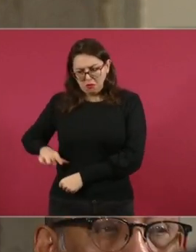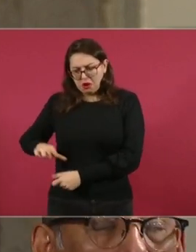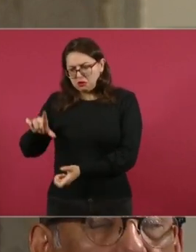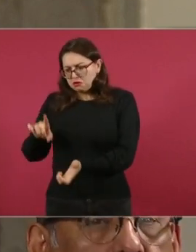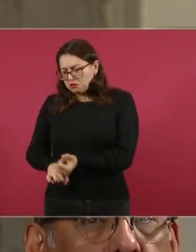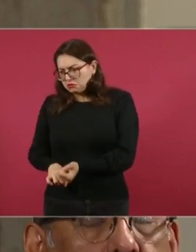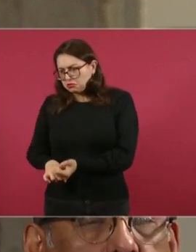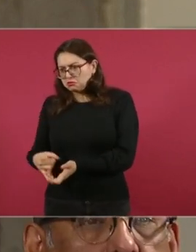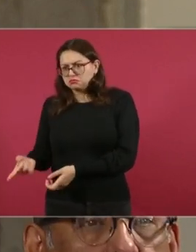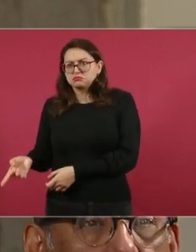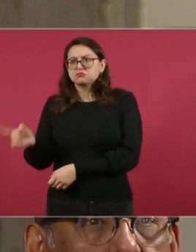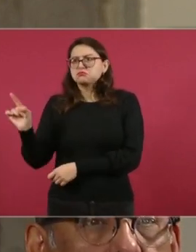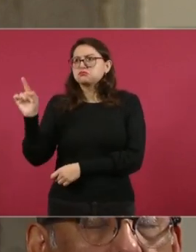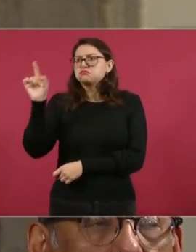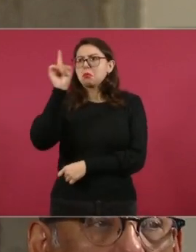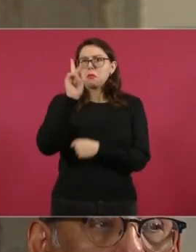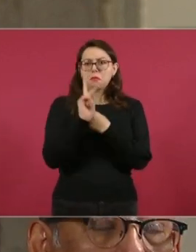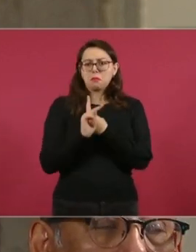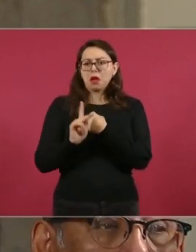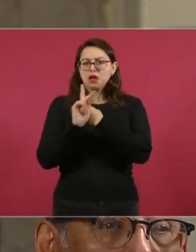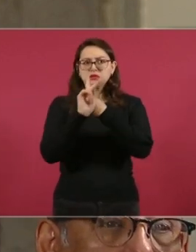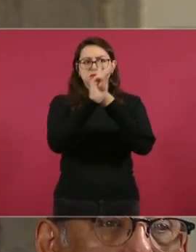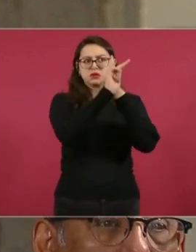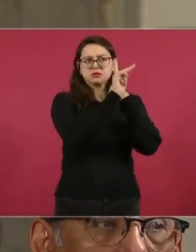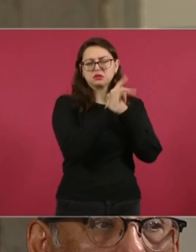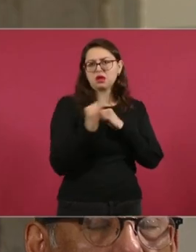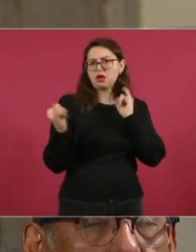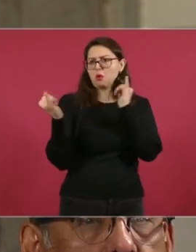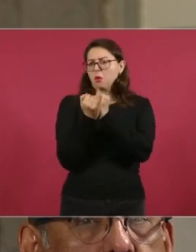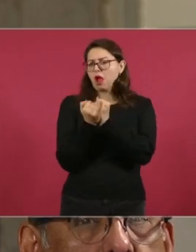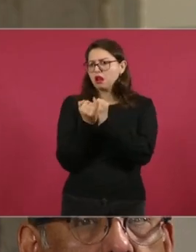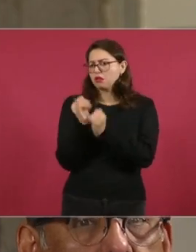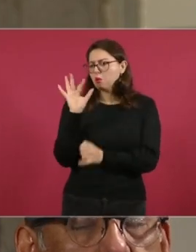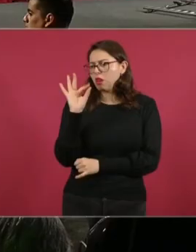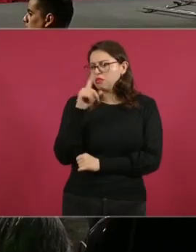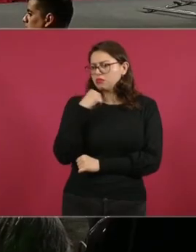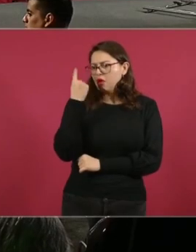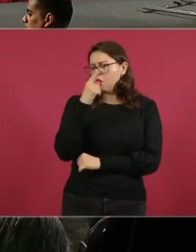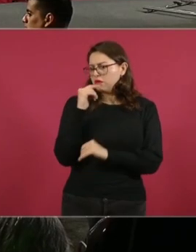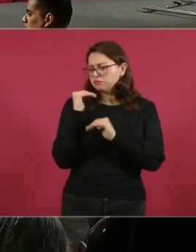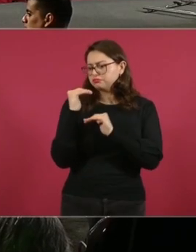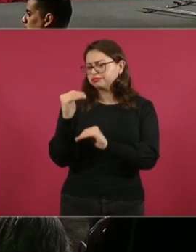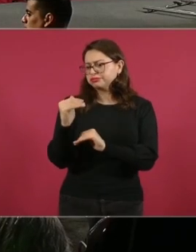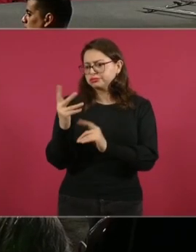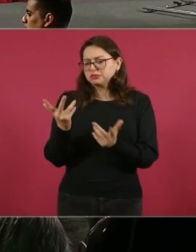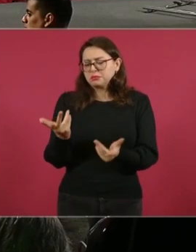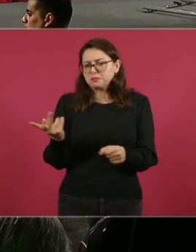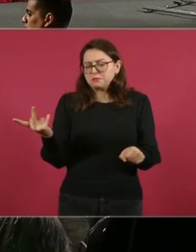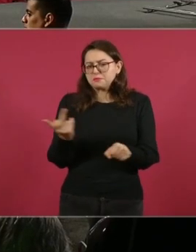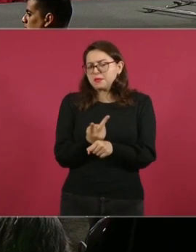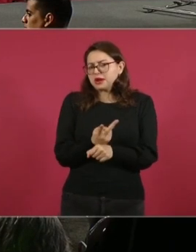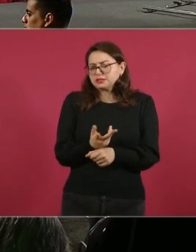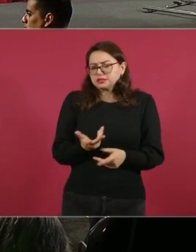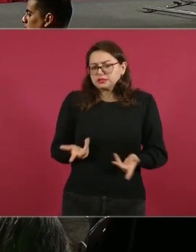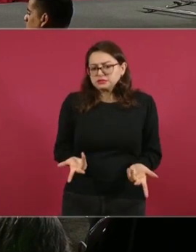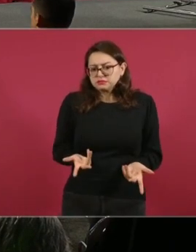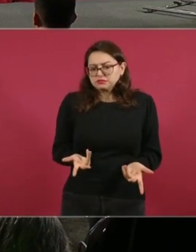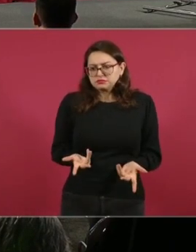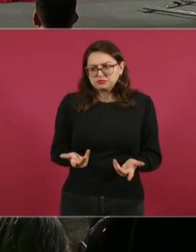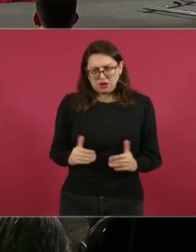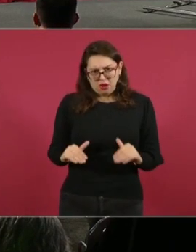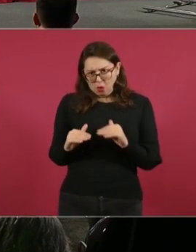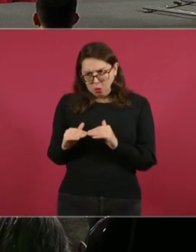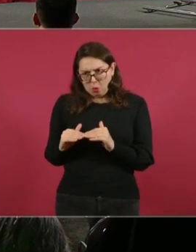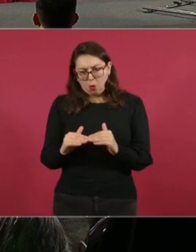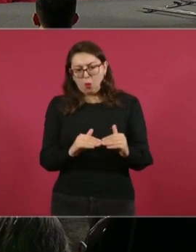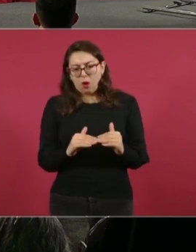jornadas reducidas. Se está pidiendo simplemente igualdad para los trabajadores del sector privado, igualdad con los trabajadores del sector público. Pedirles opinión al